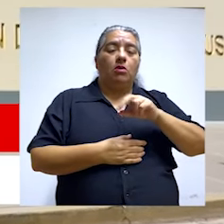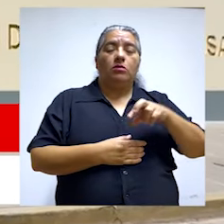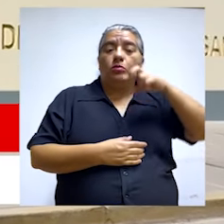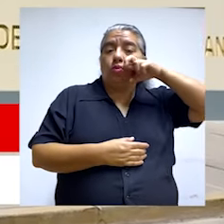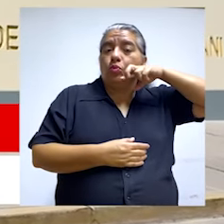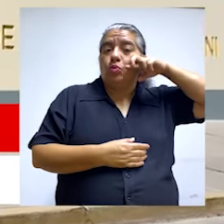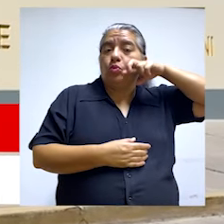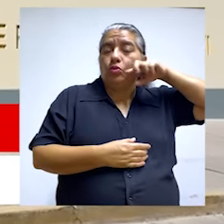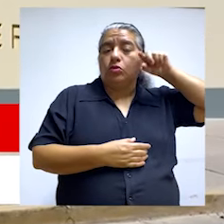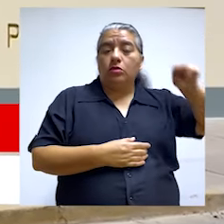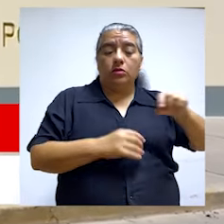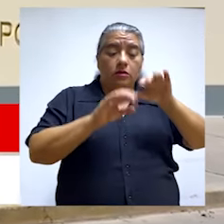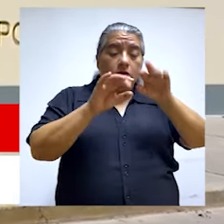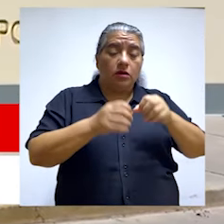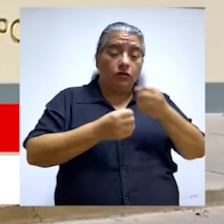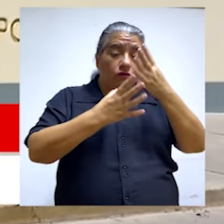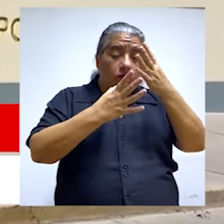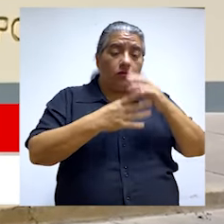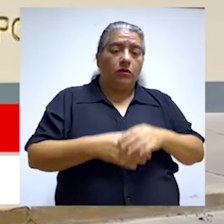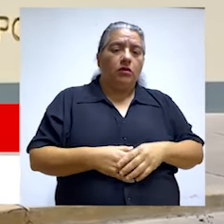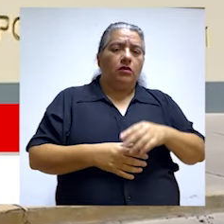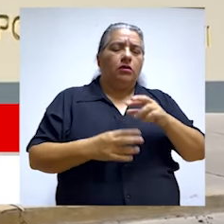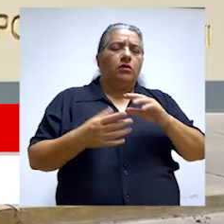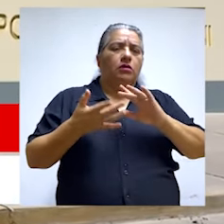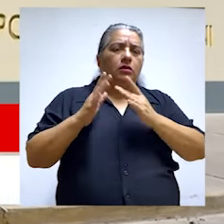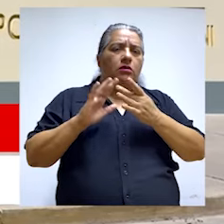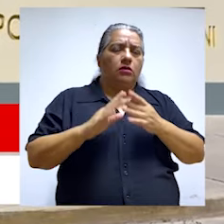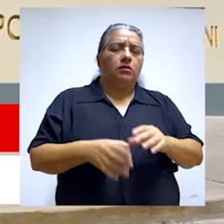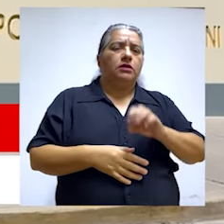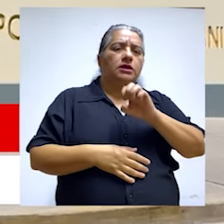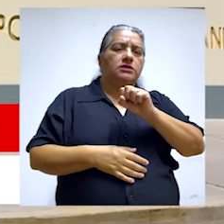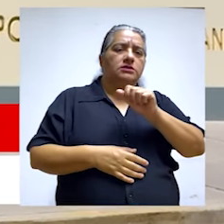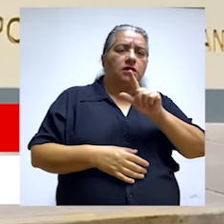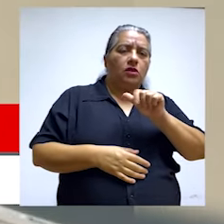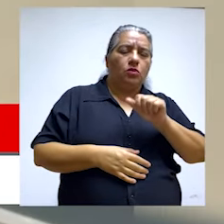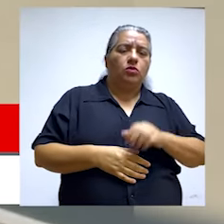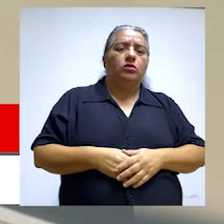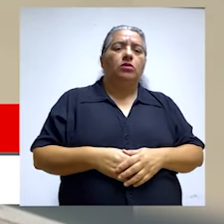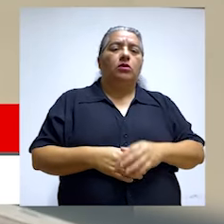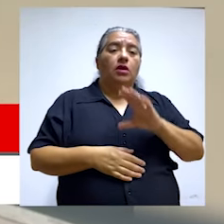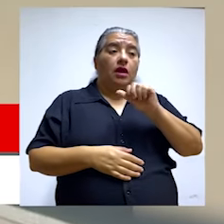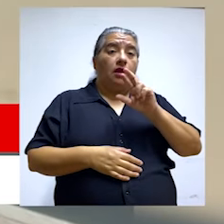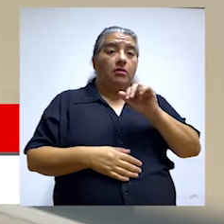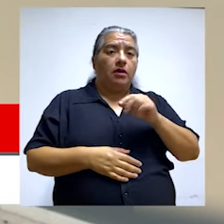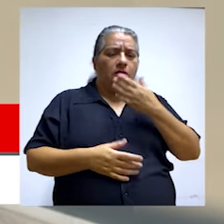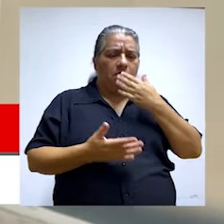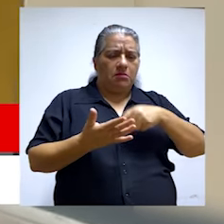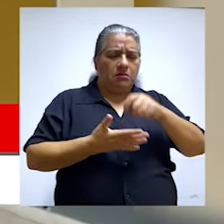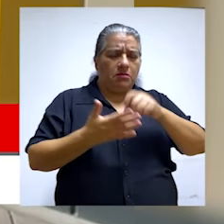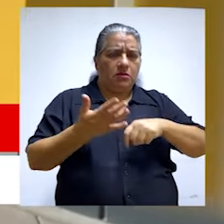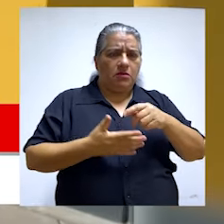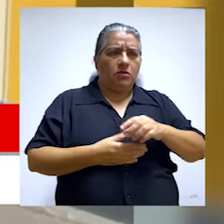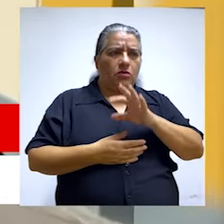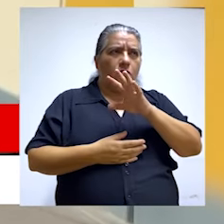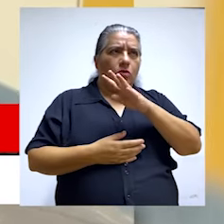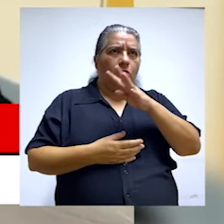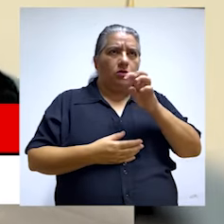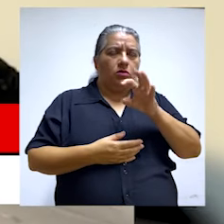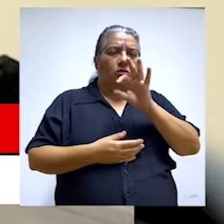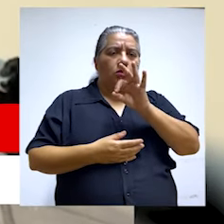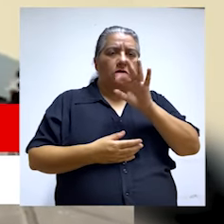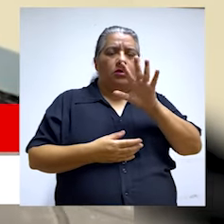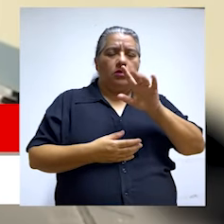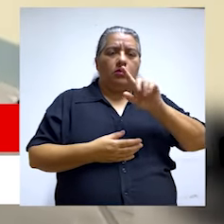Macuzani, provincia de Caravaya, región Puno. De acuerdo a nuestro informe de auditoría, la Red de Salud Caravaya adjudicó de manera irregular